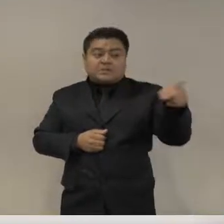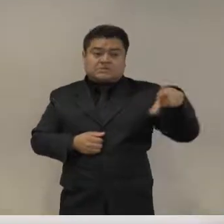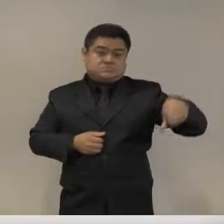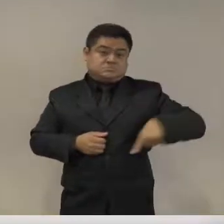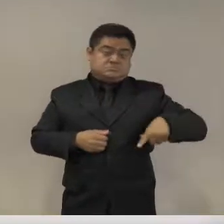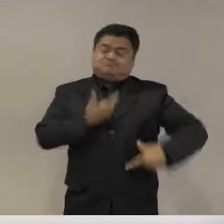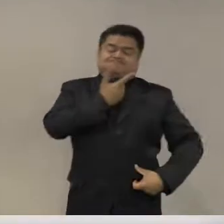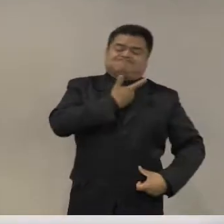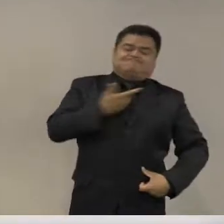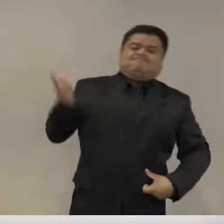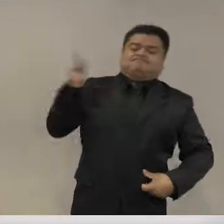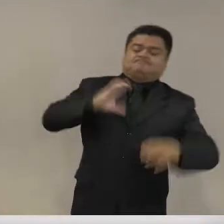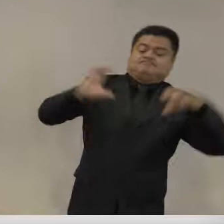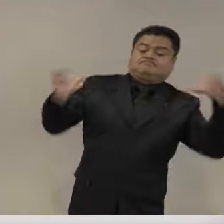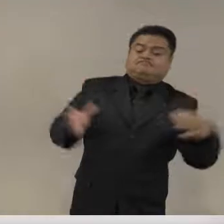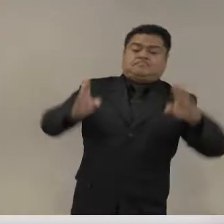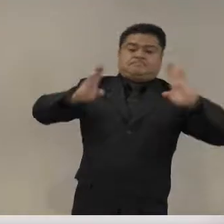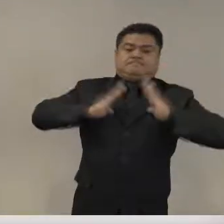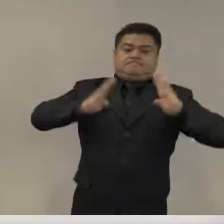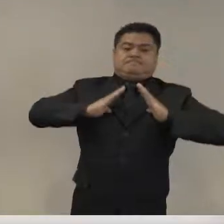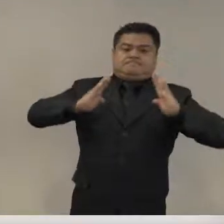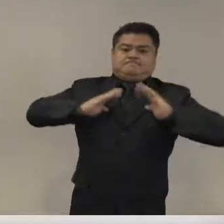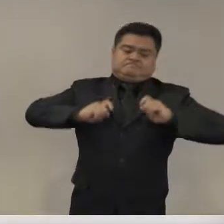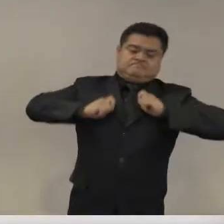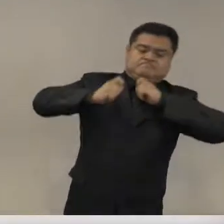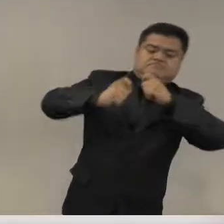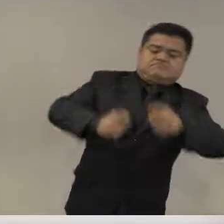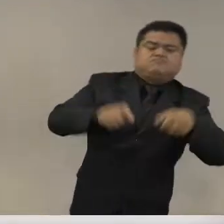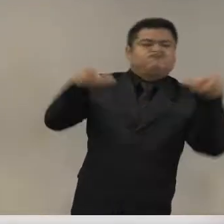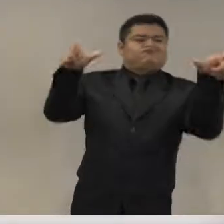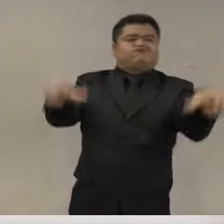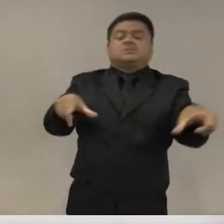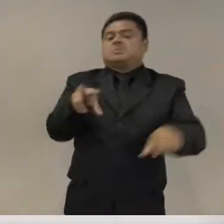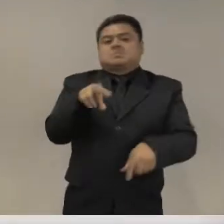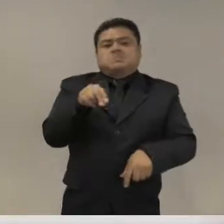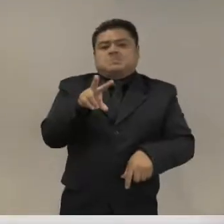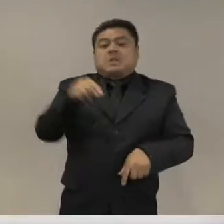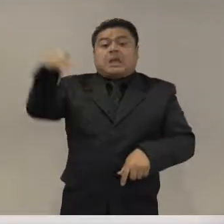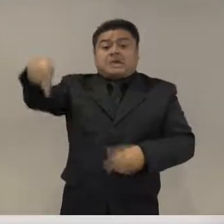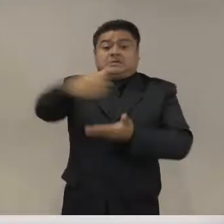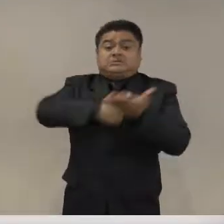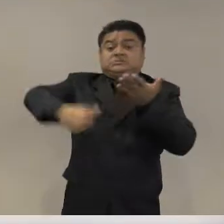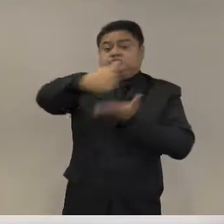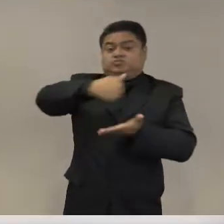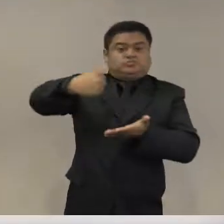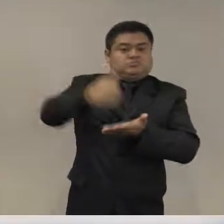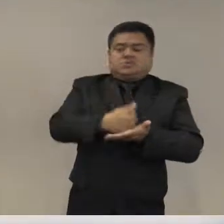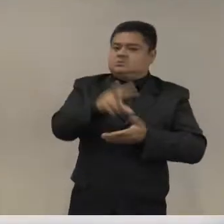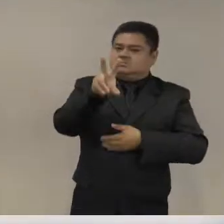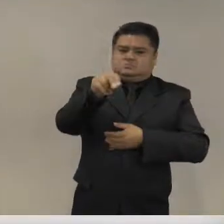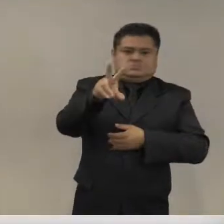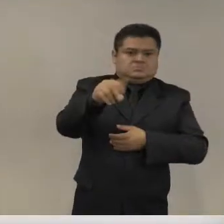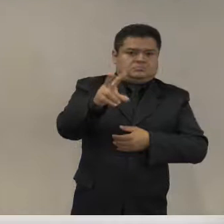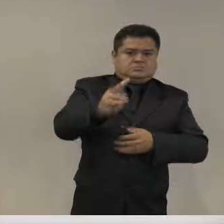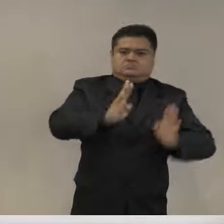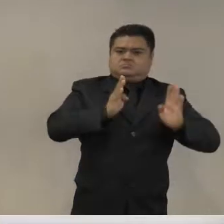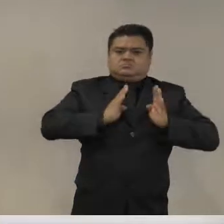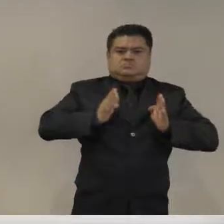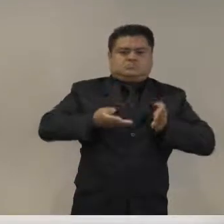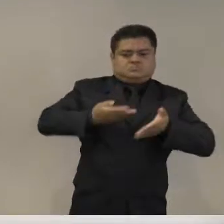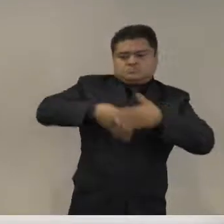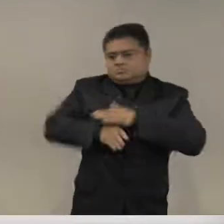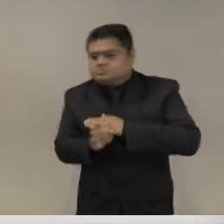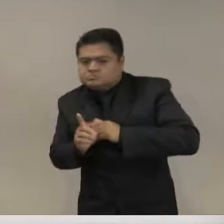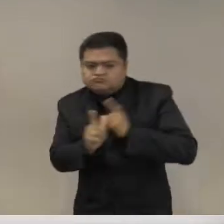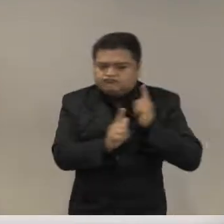a la delincuencia. Y en las ciudades no se está haciendo. En algunas zonas rurales, todavía de todos modos se usan las figuras del estado